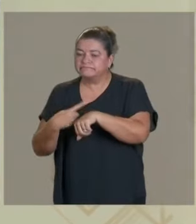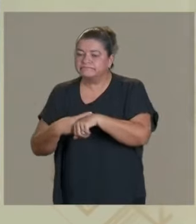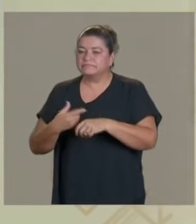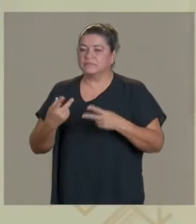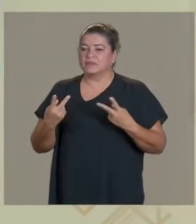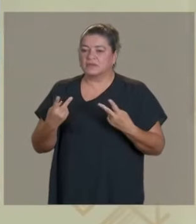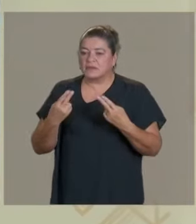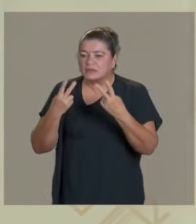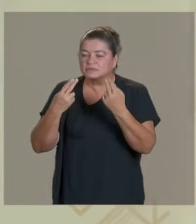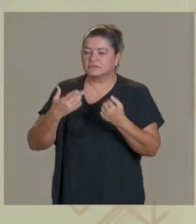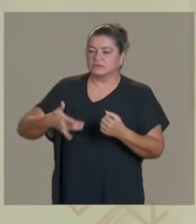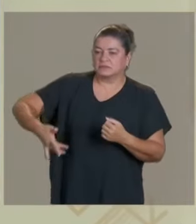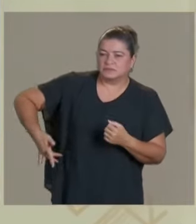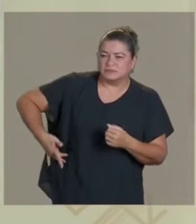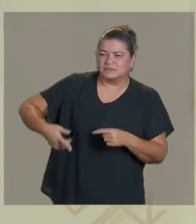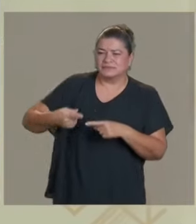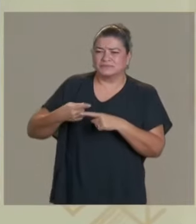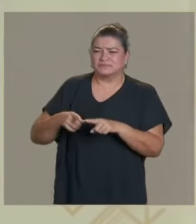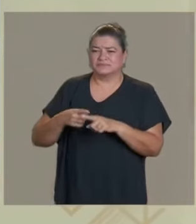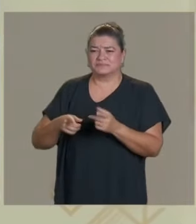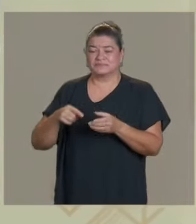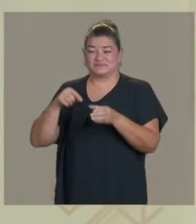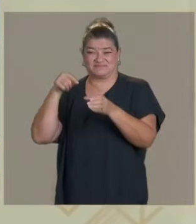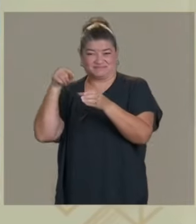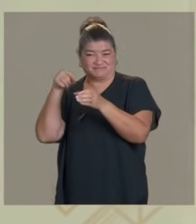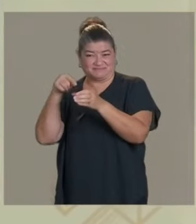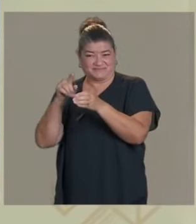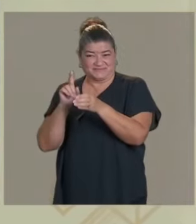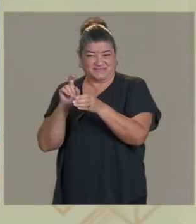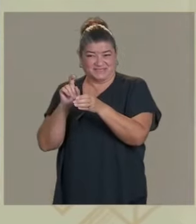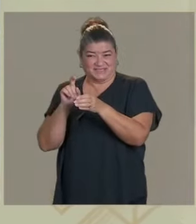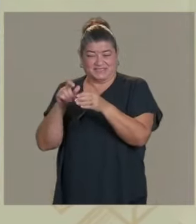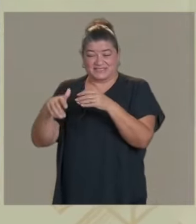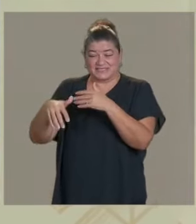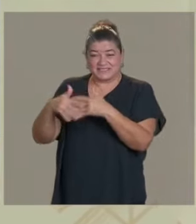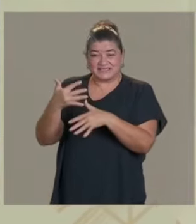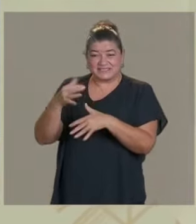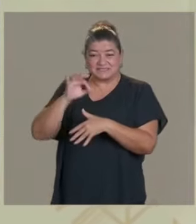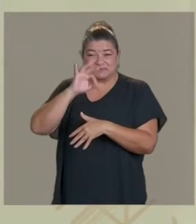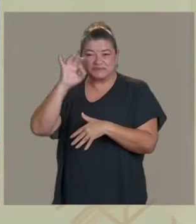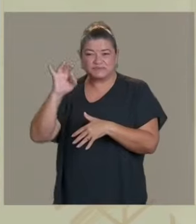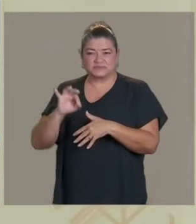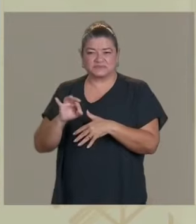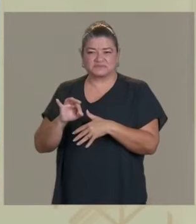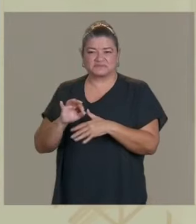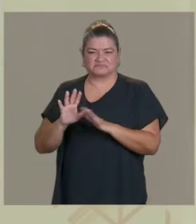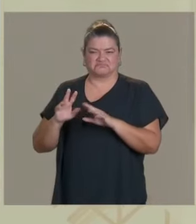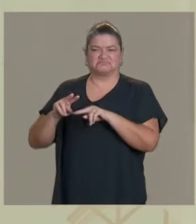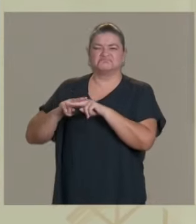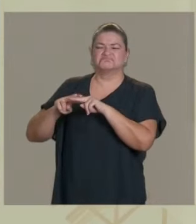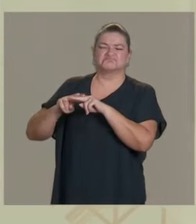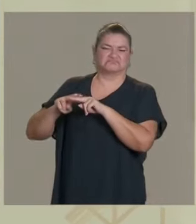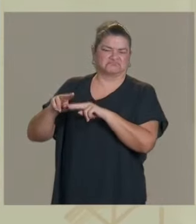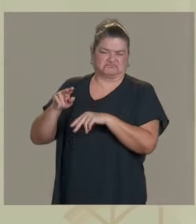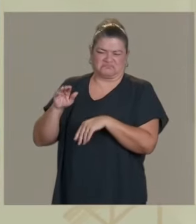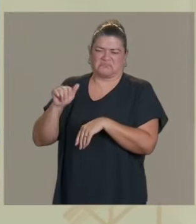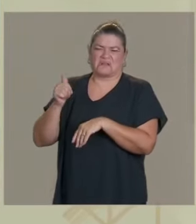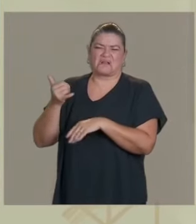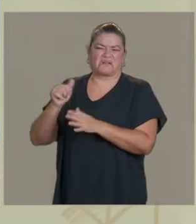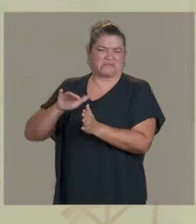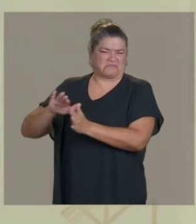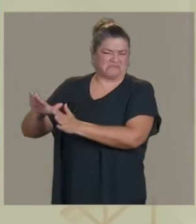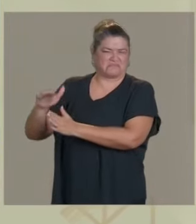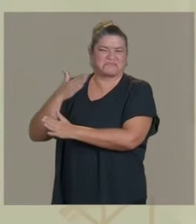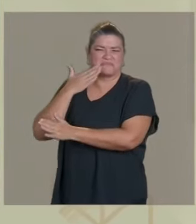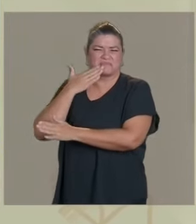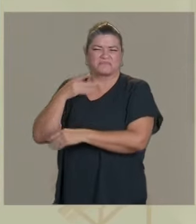% del sobrecosto. Nadie dijo que no hicieran el Tren Maya. El tema es la robadera, la robadera de Rocío